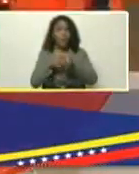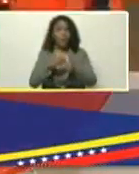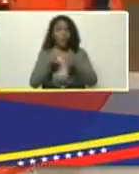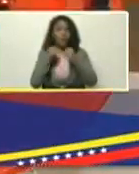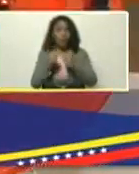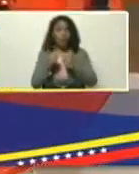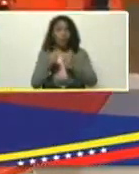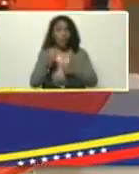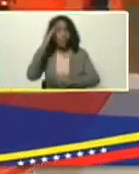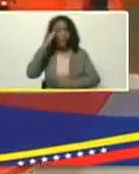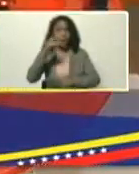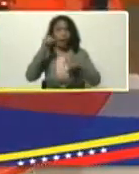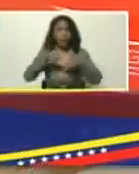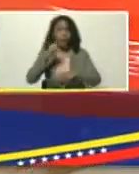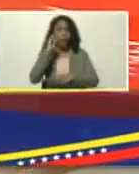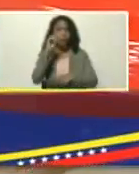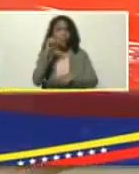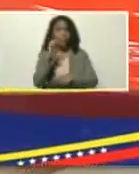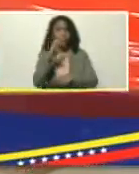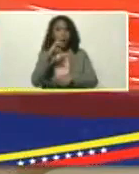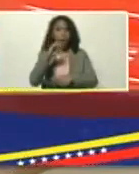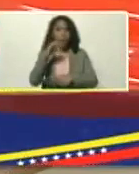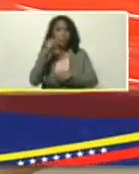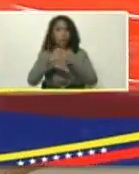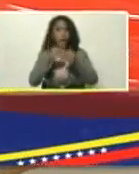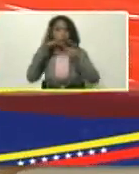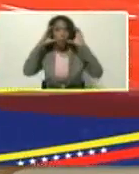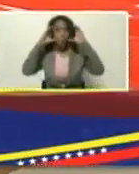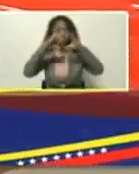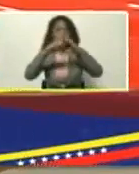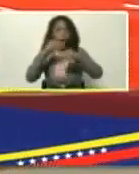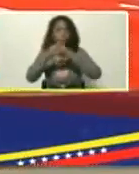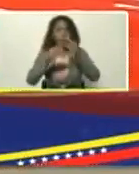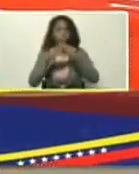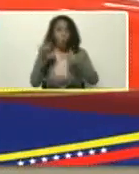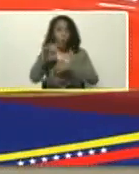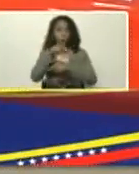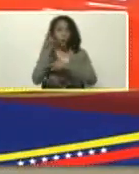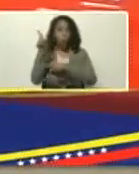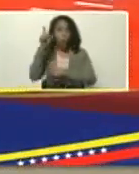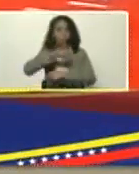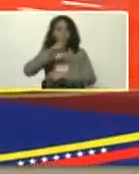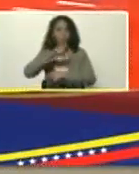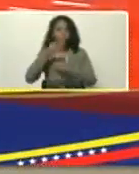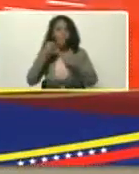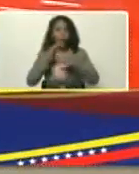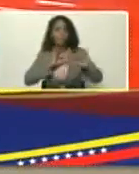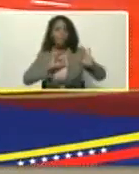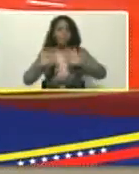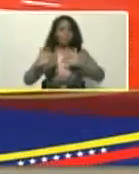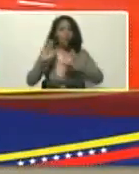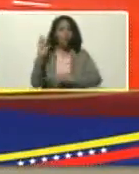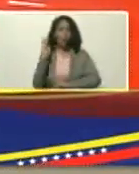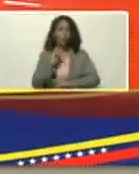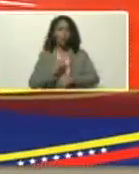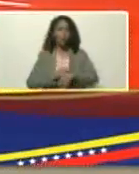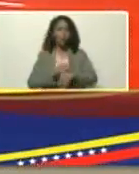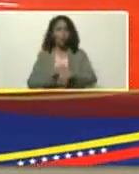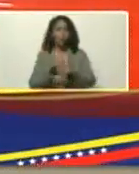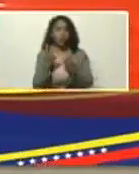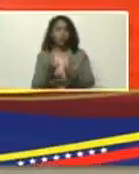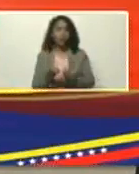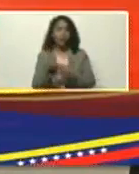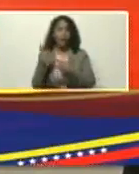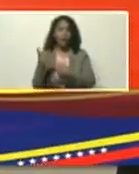coronel, desde acá, desde el Inamet, donde nos vamos a enfocar, en hacer todos esos pronósticos, necesarios, para prepararnos, cuando venga la temporada de sequía,